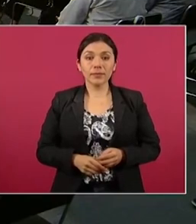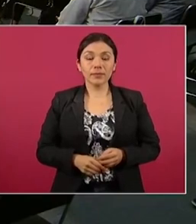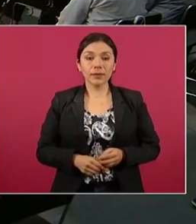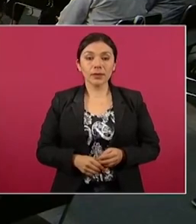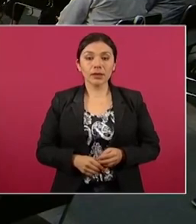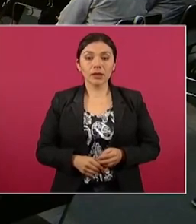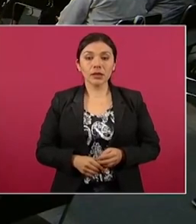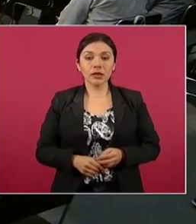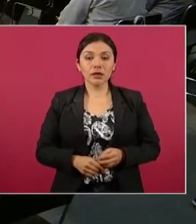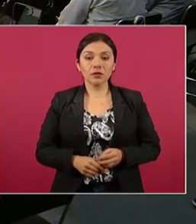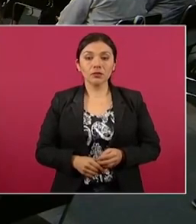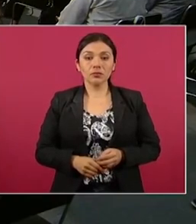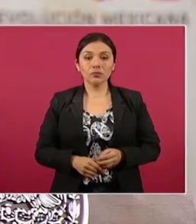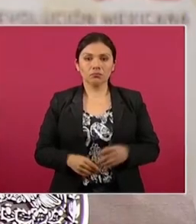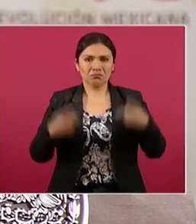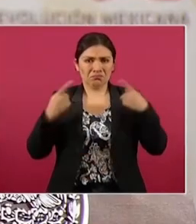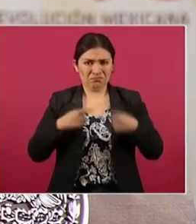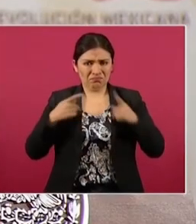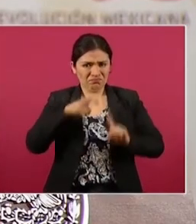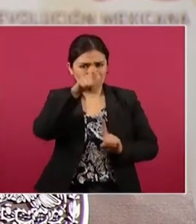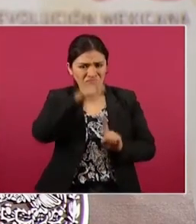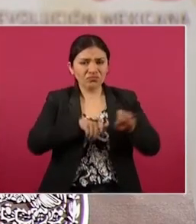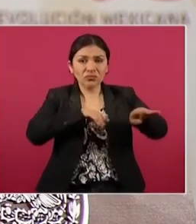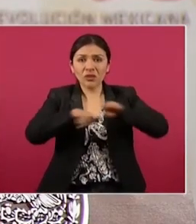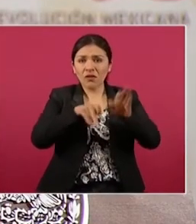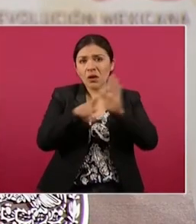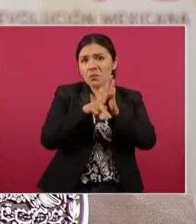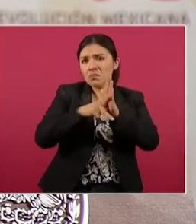Un extraordinario periodista.